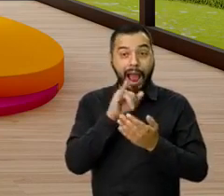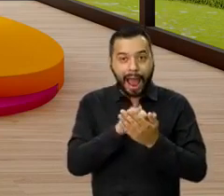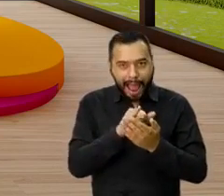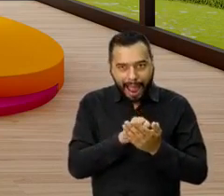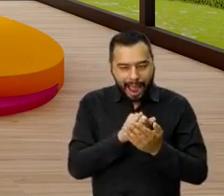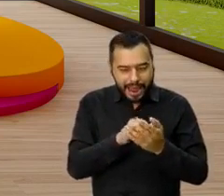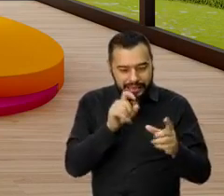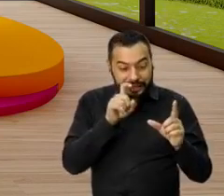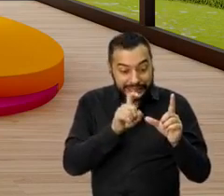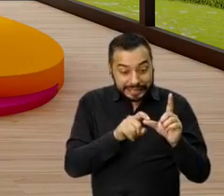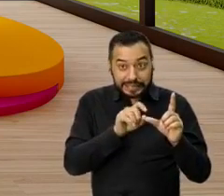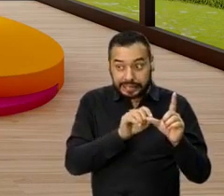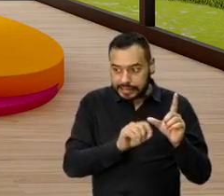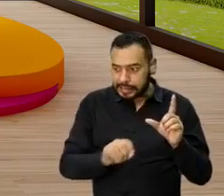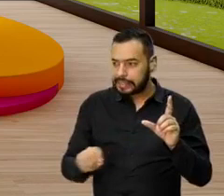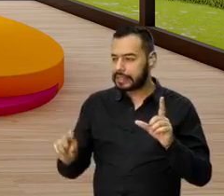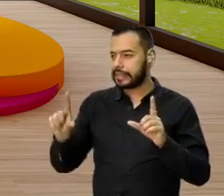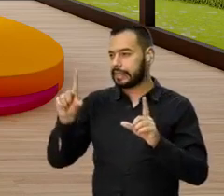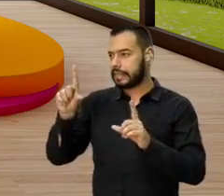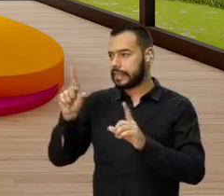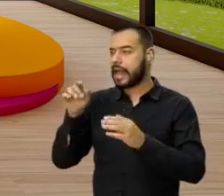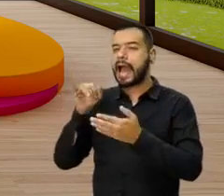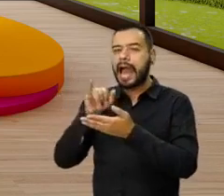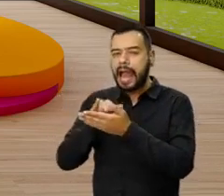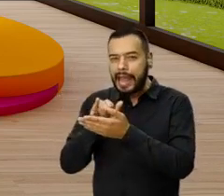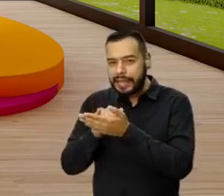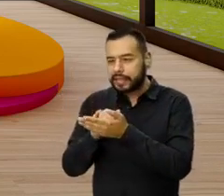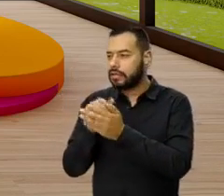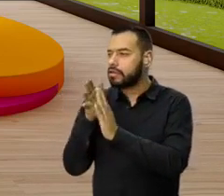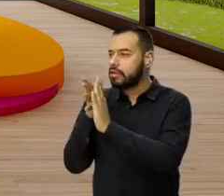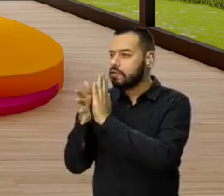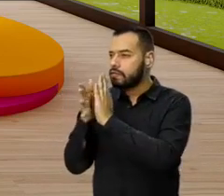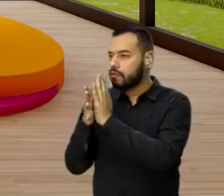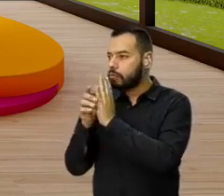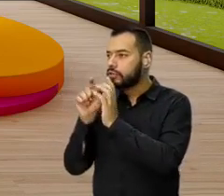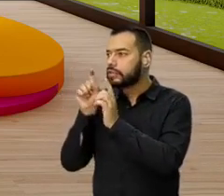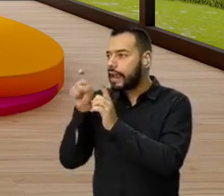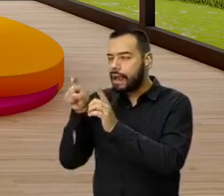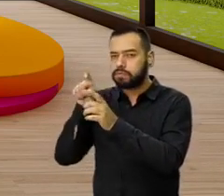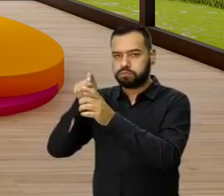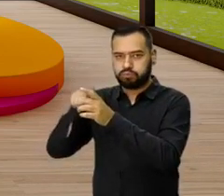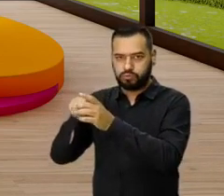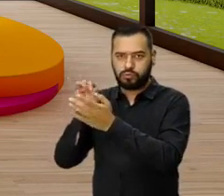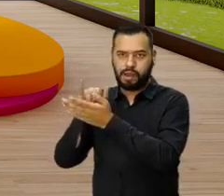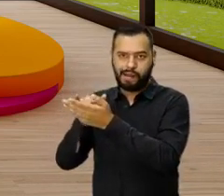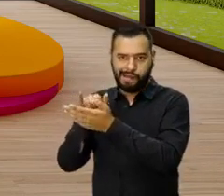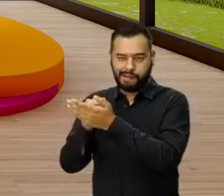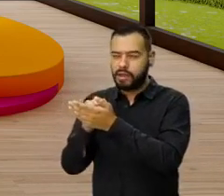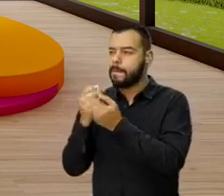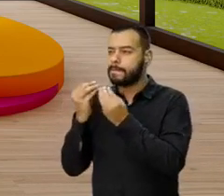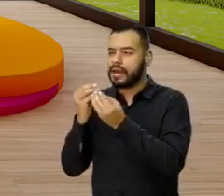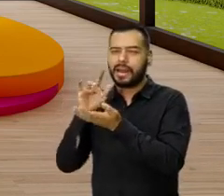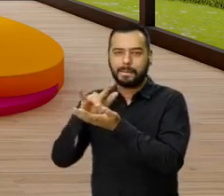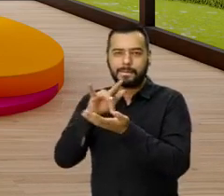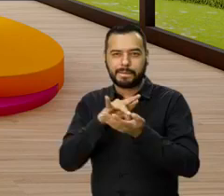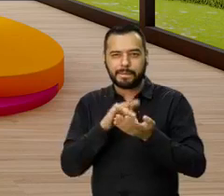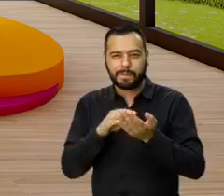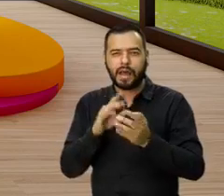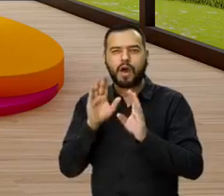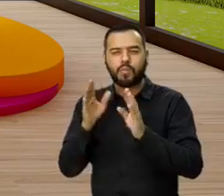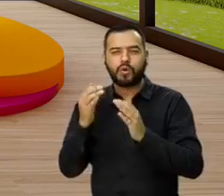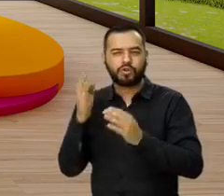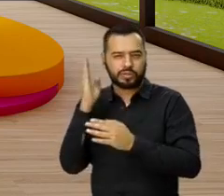ustedes tienen que dar clic en ese link, ahí les van a pedir sus datos y ahí se registran para poder participar